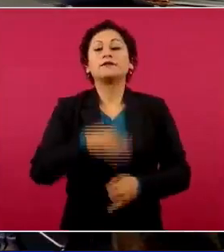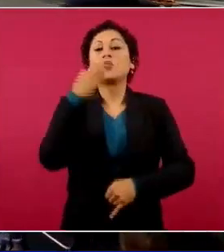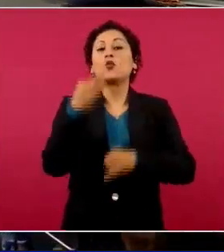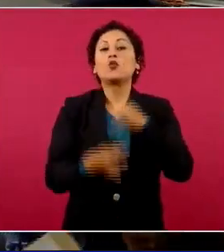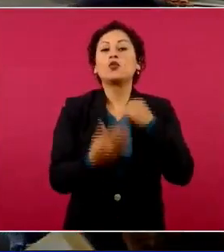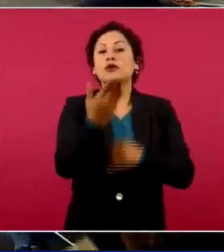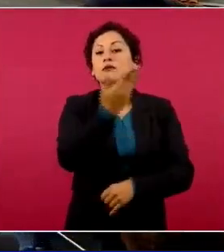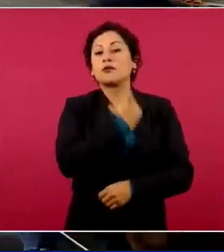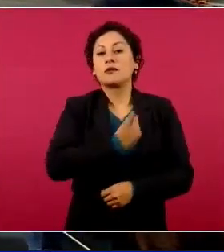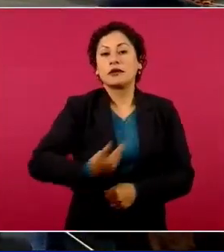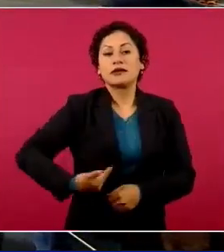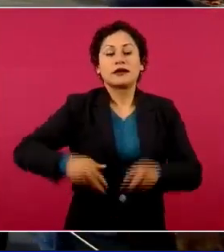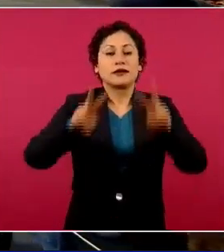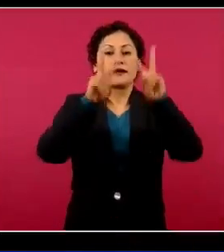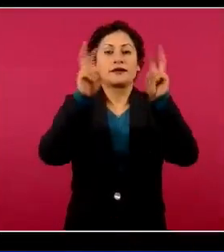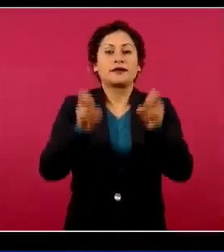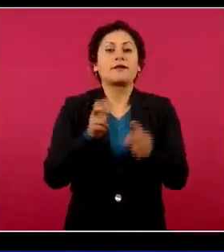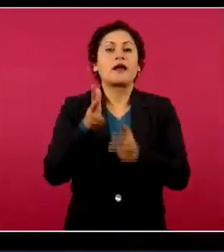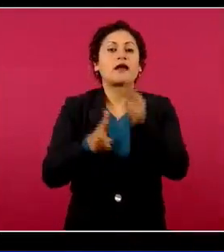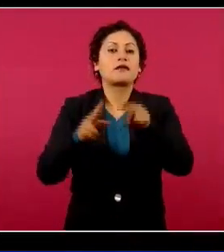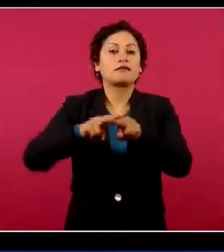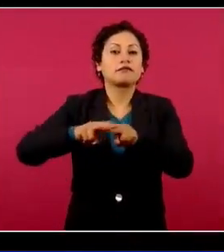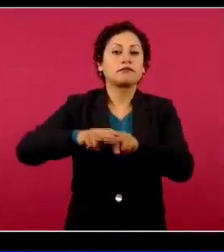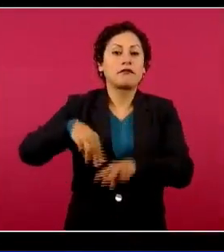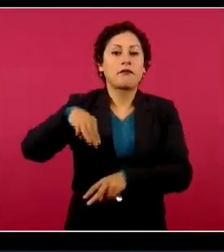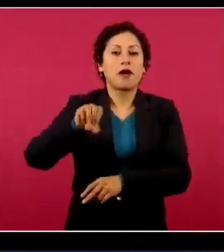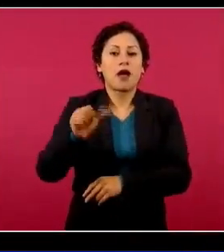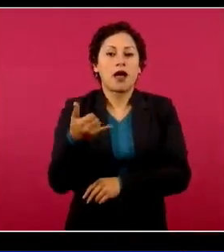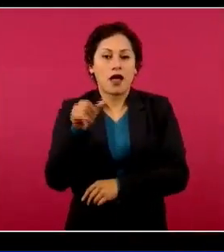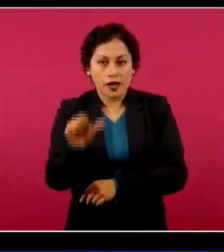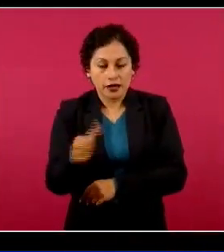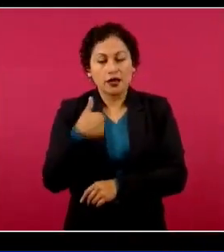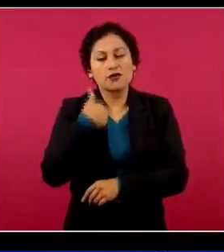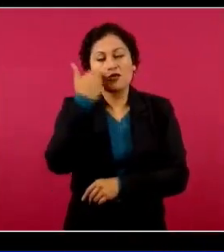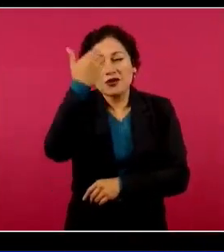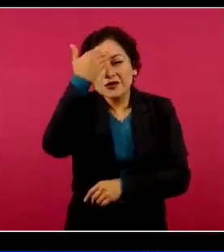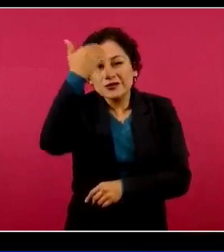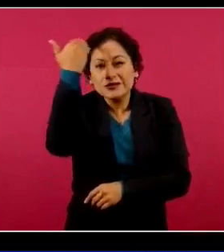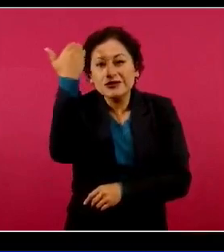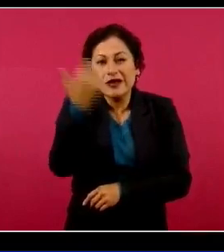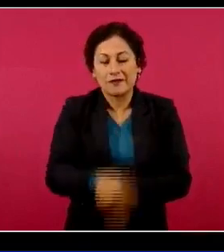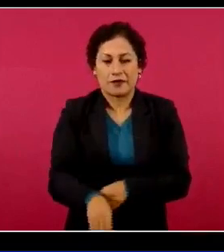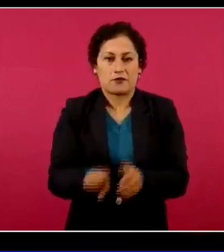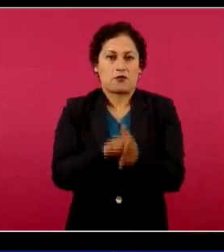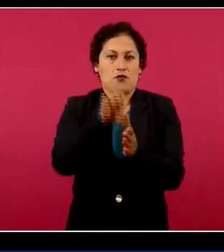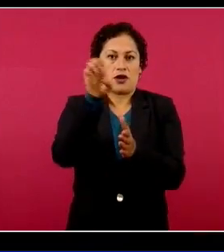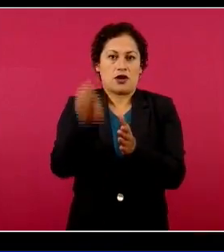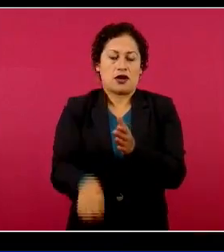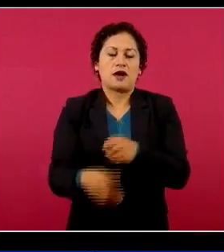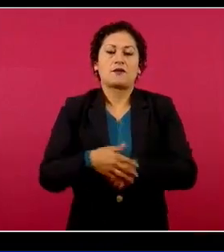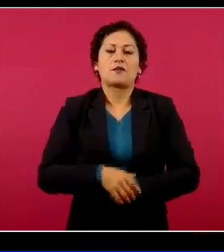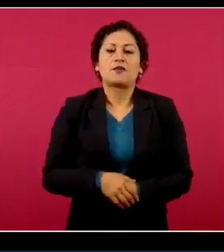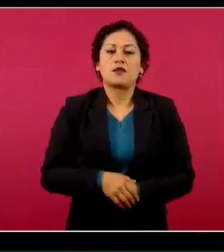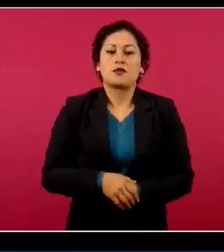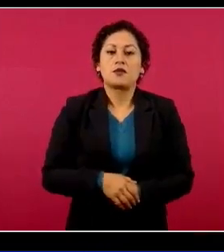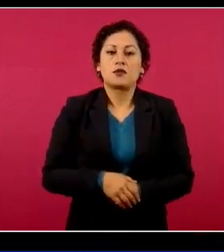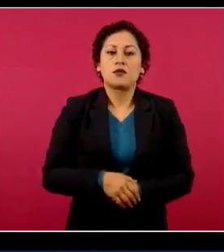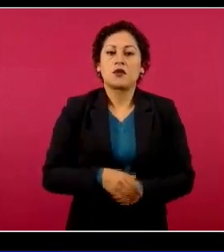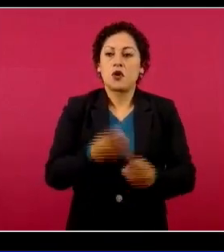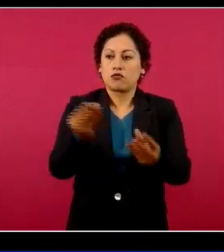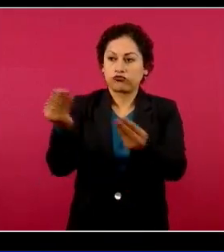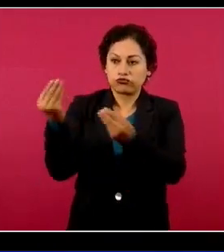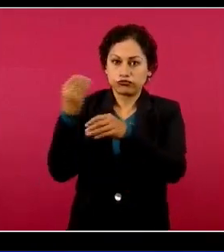En el tema del Tren Maya me gustaría conocer si toda esta madera y todo lo que se